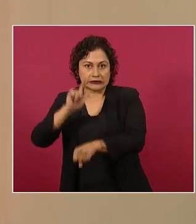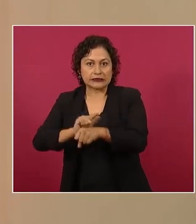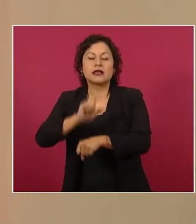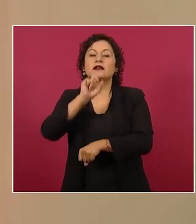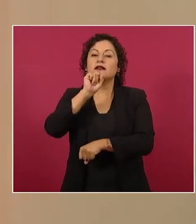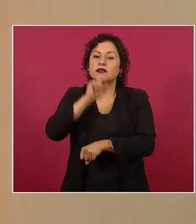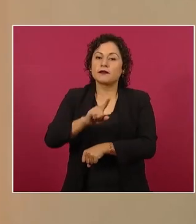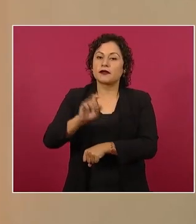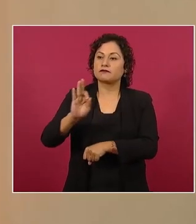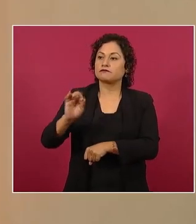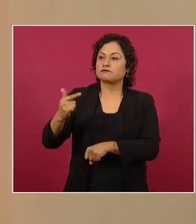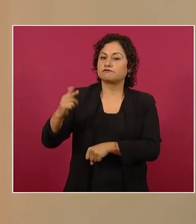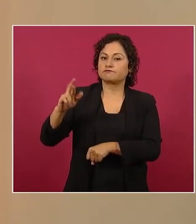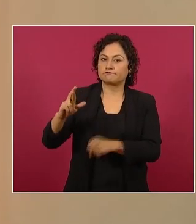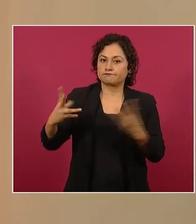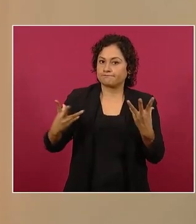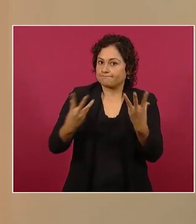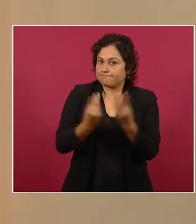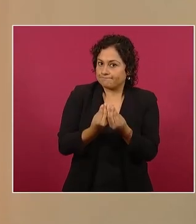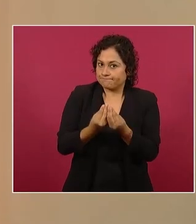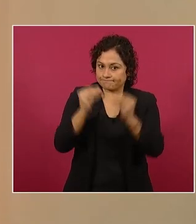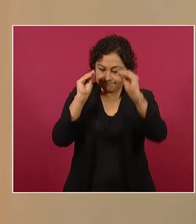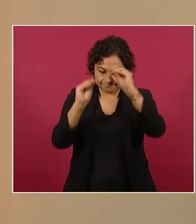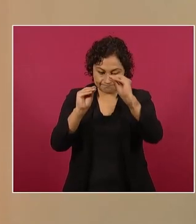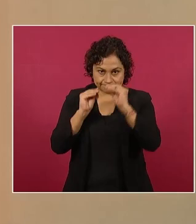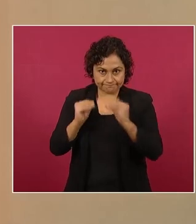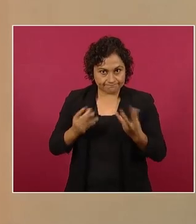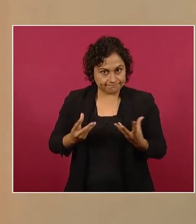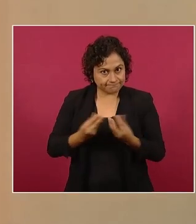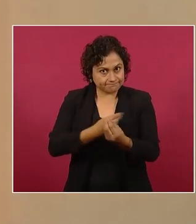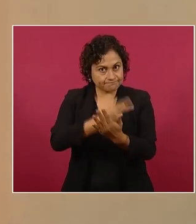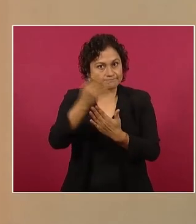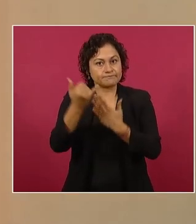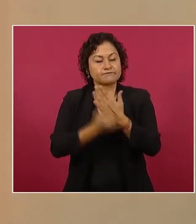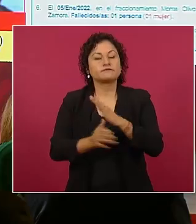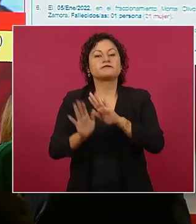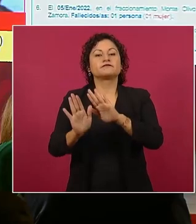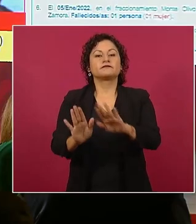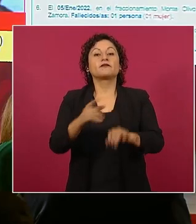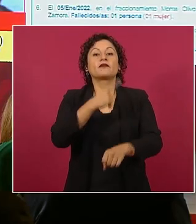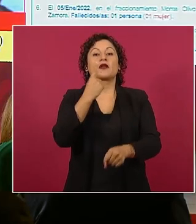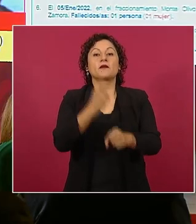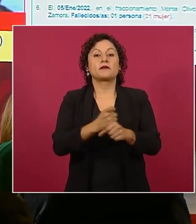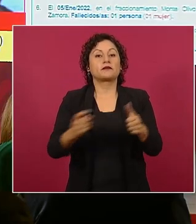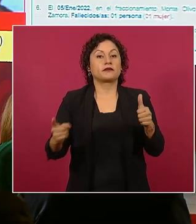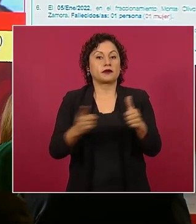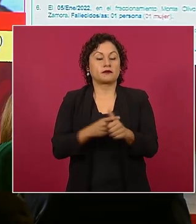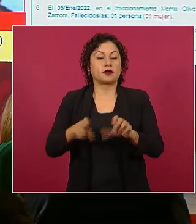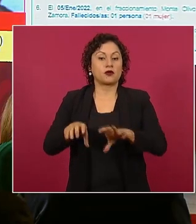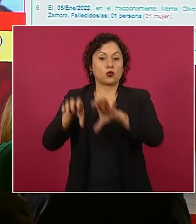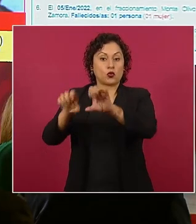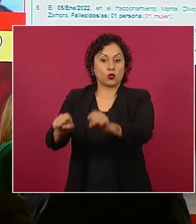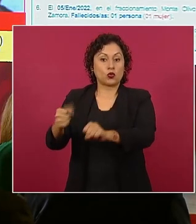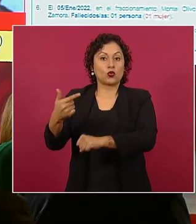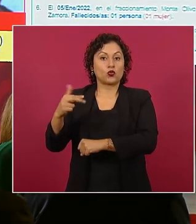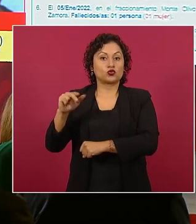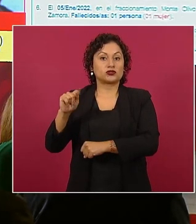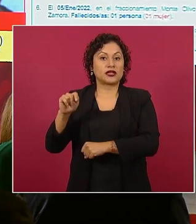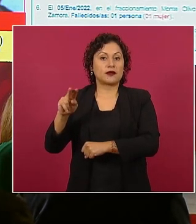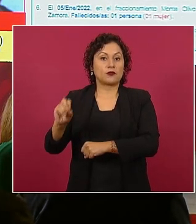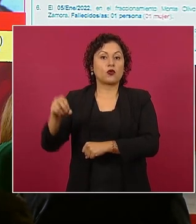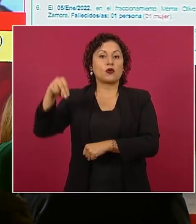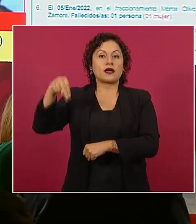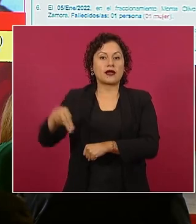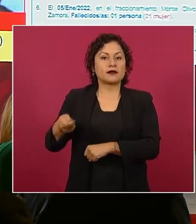República. En primer término, se da cuenta de la detención de Gustavo N., alias El Gusano,